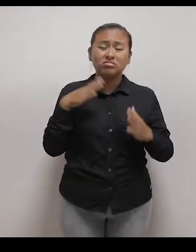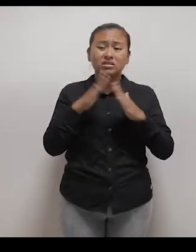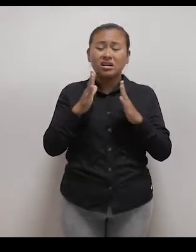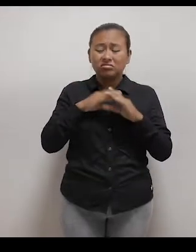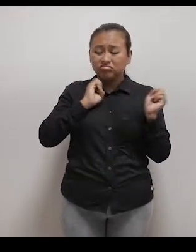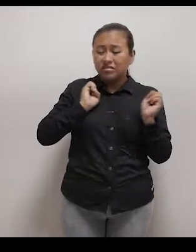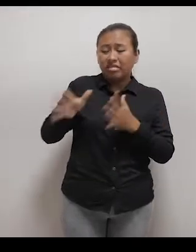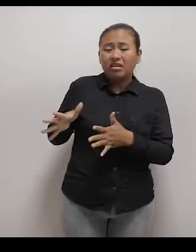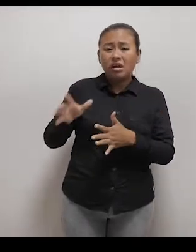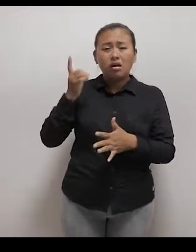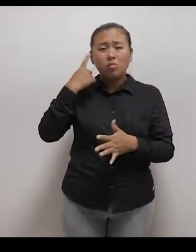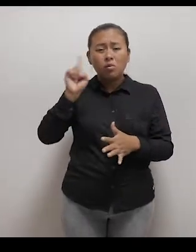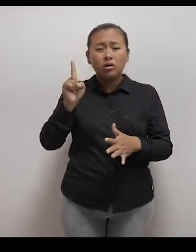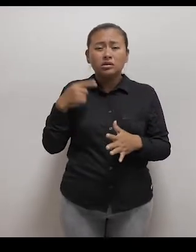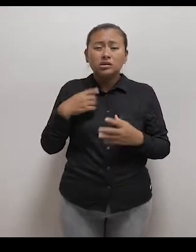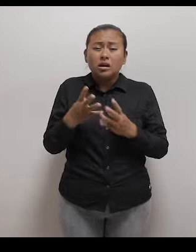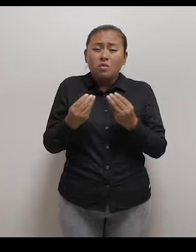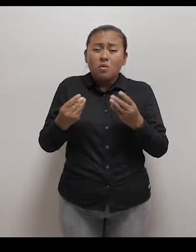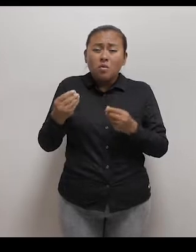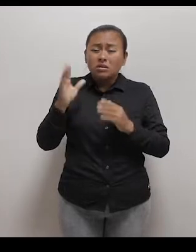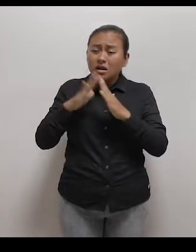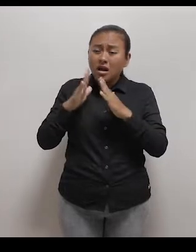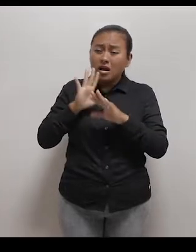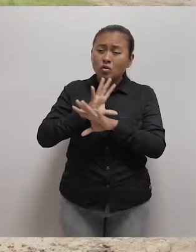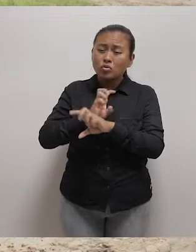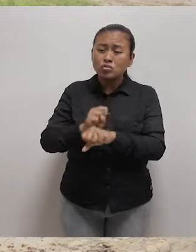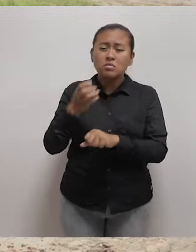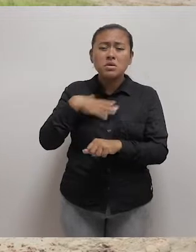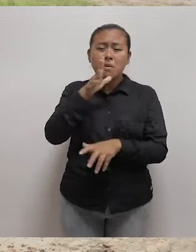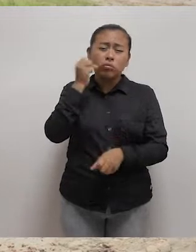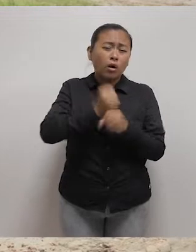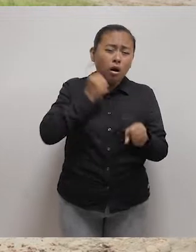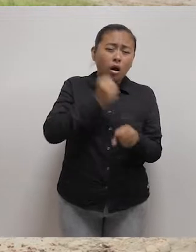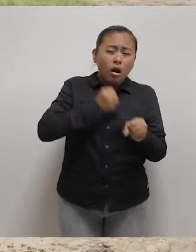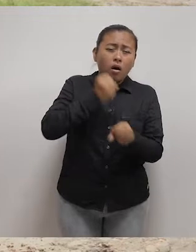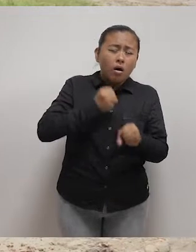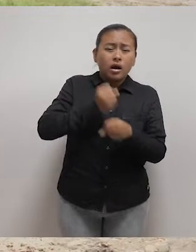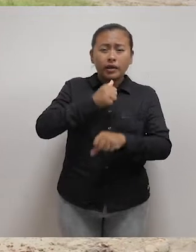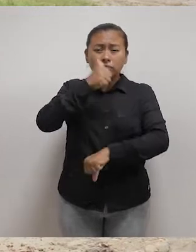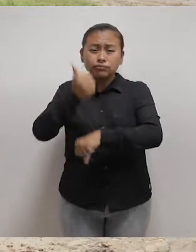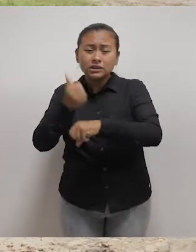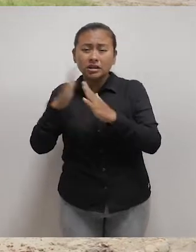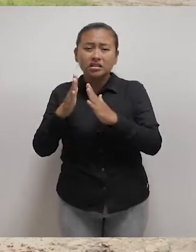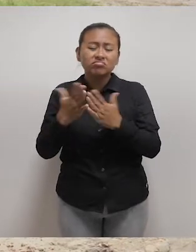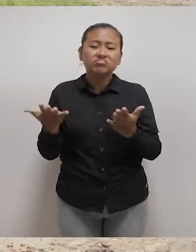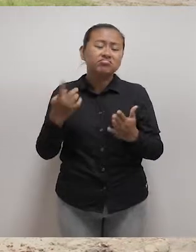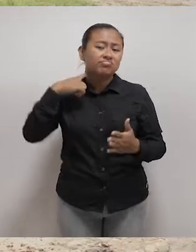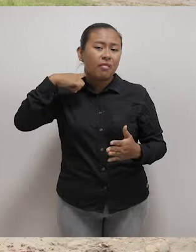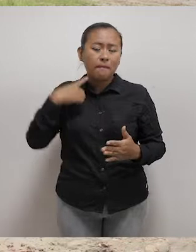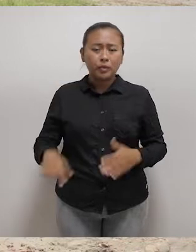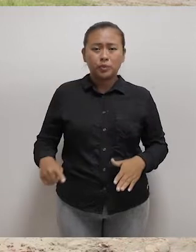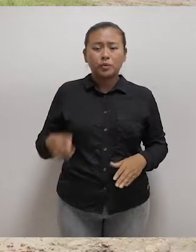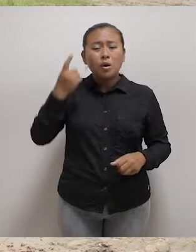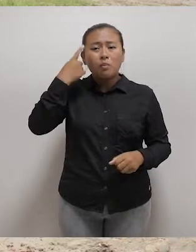habíamos querido tanto. Todo el esfuerzo que hizo mi mamá en ese momento no sirvió de nada